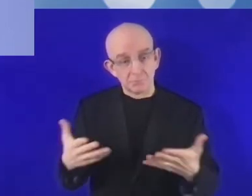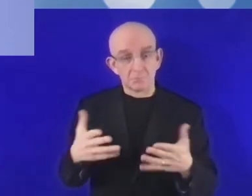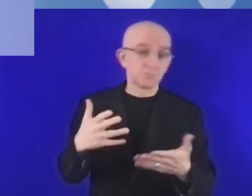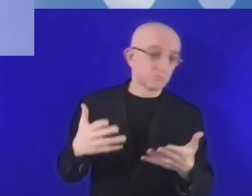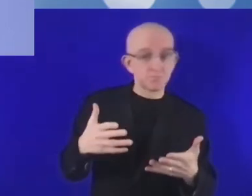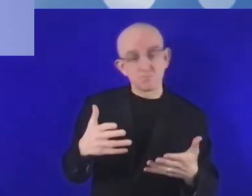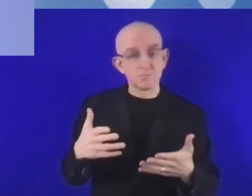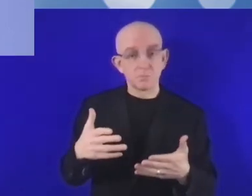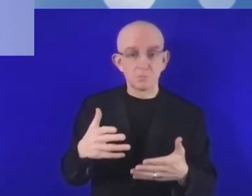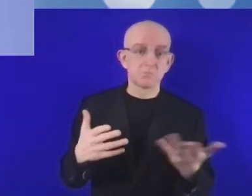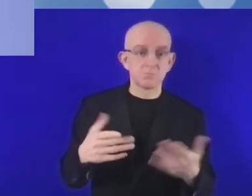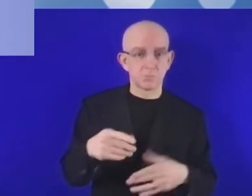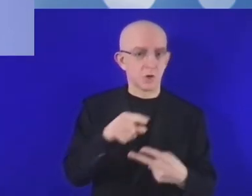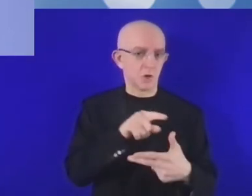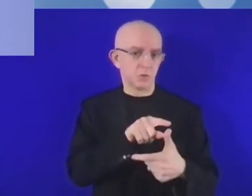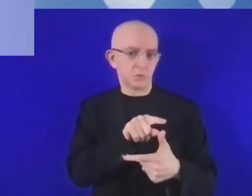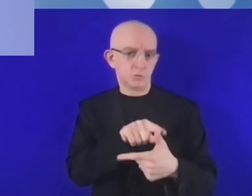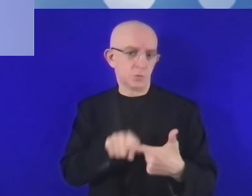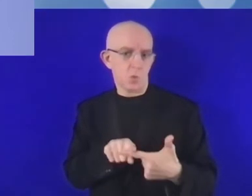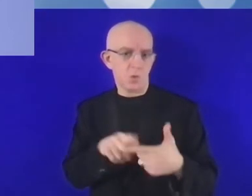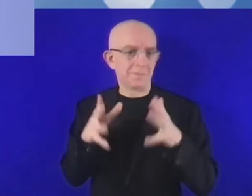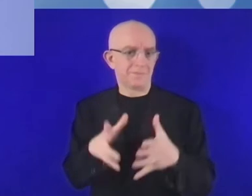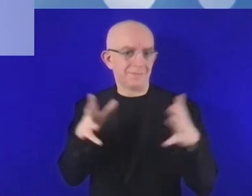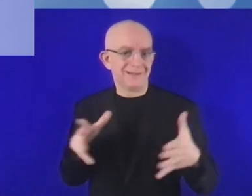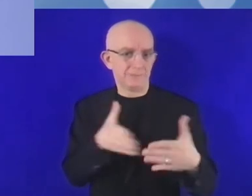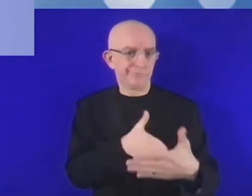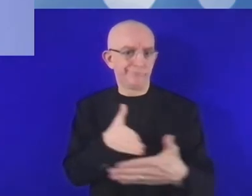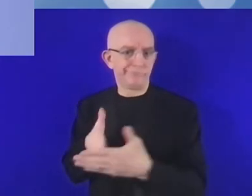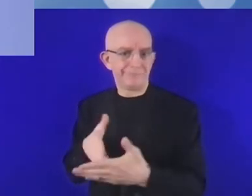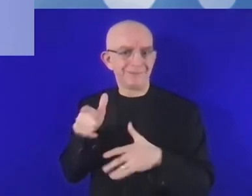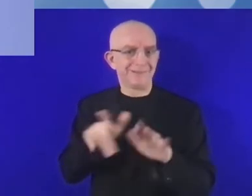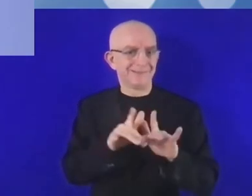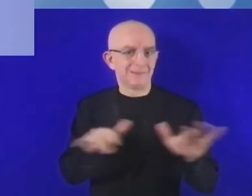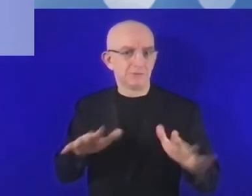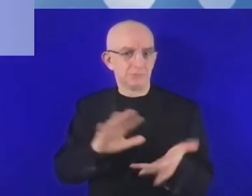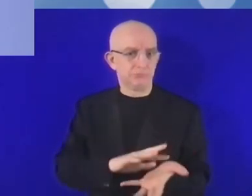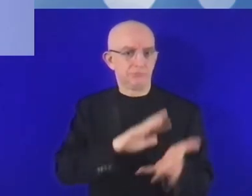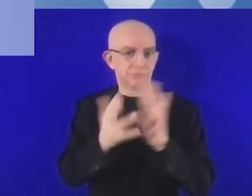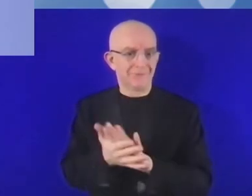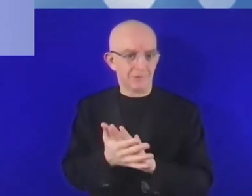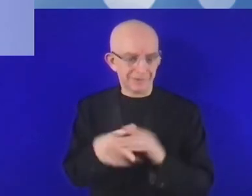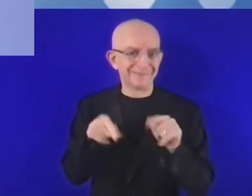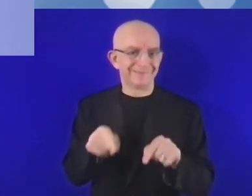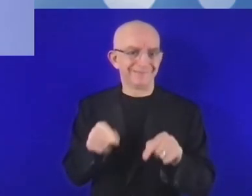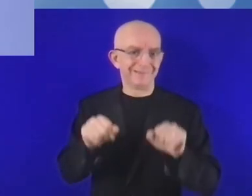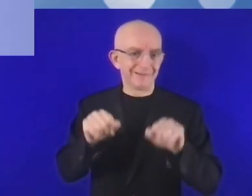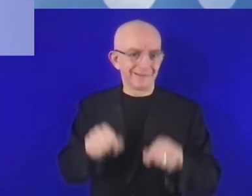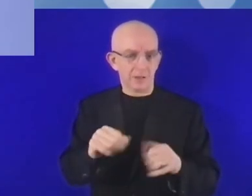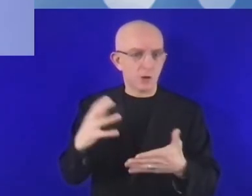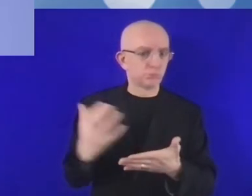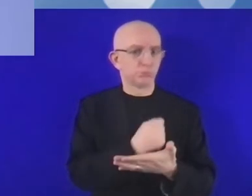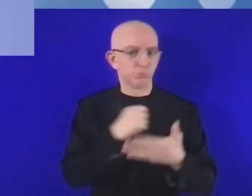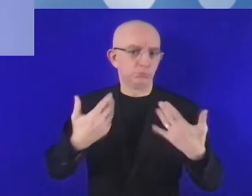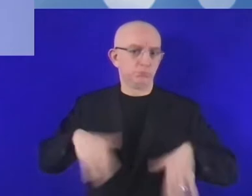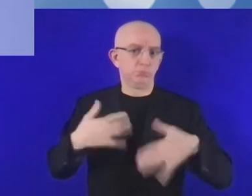deseamos. Desde nuestro punto de vista, hay muchos desafíos que podremos encontrar en este camino